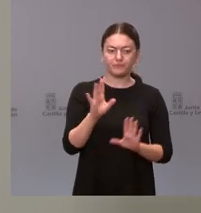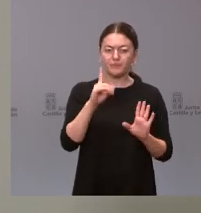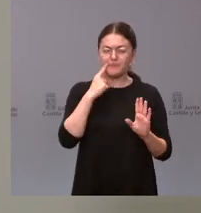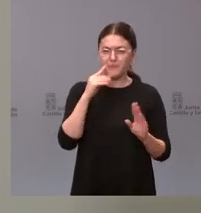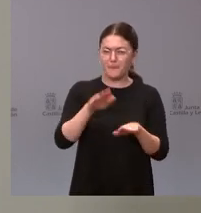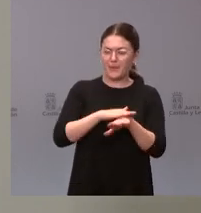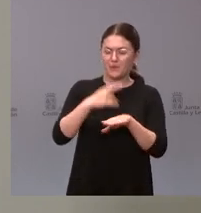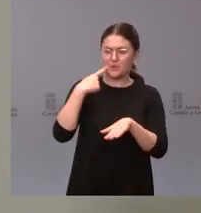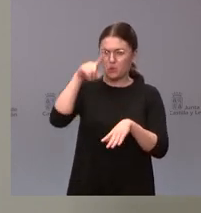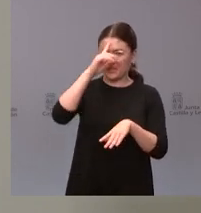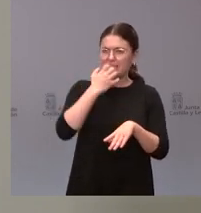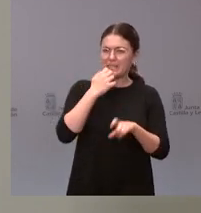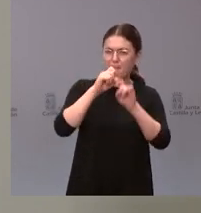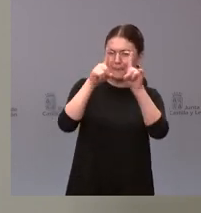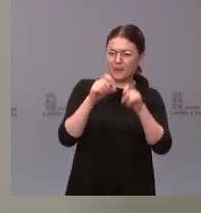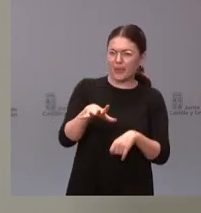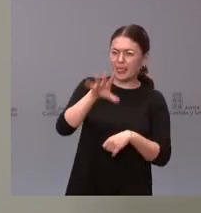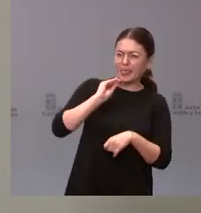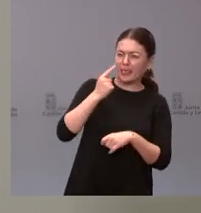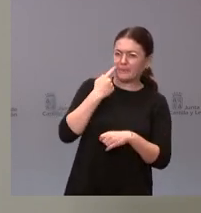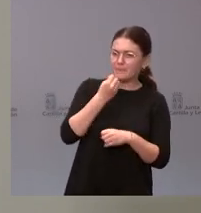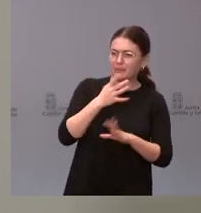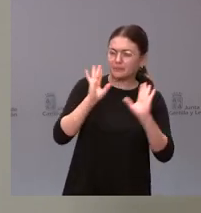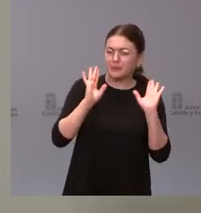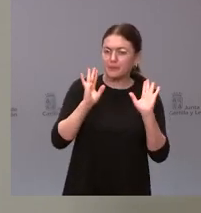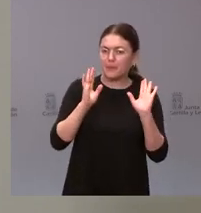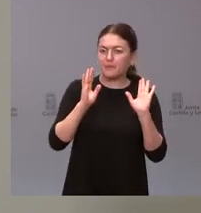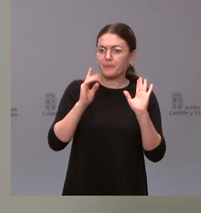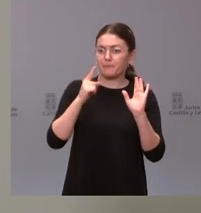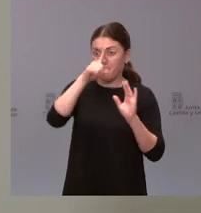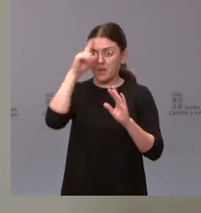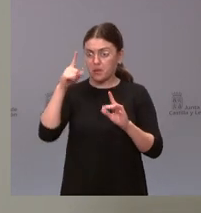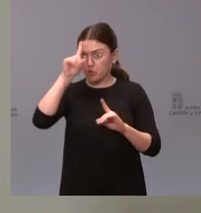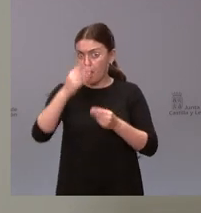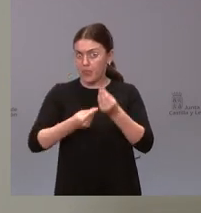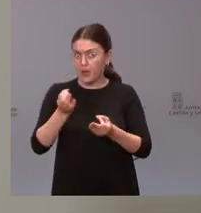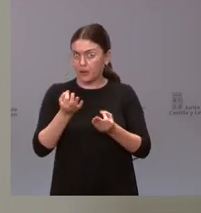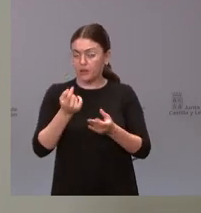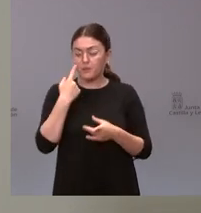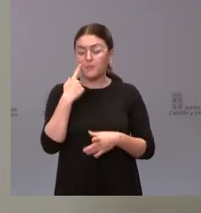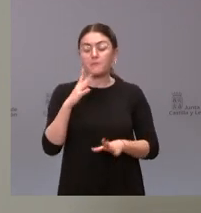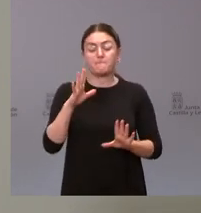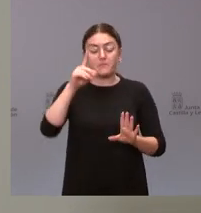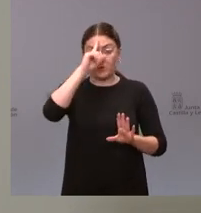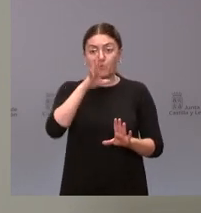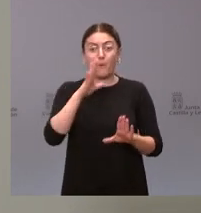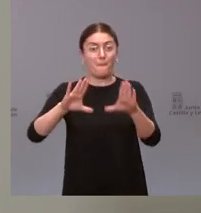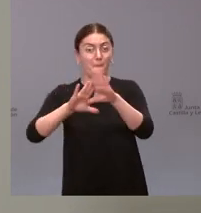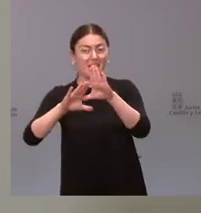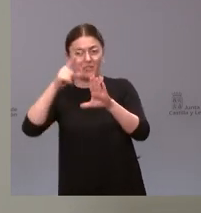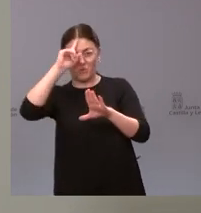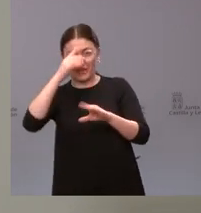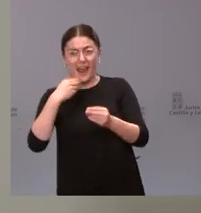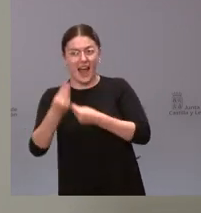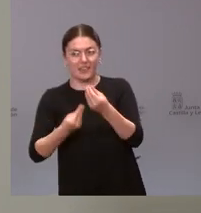pregunta y tampoco quiero prejuzgar lo que haya hecho la Comunidad de Madrid yo atiendo a su pregunta porque el caso de la Comunidad de Madrid no lo conozco y no quiero